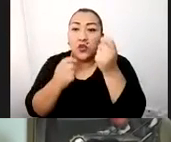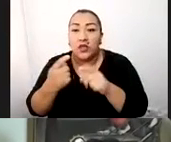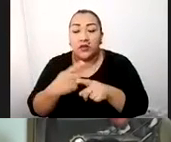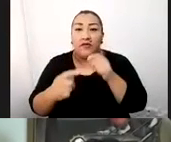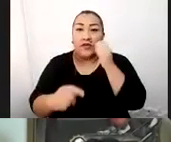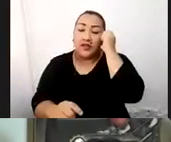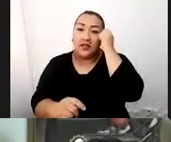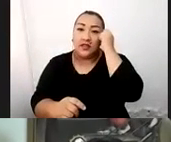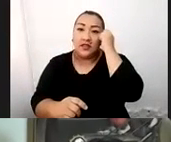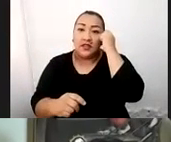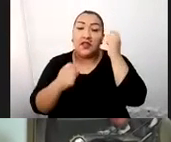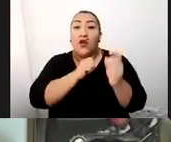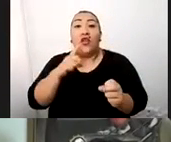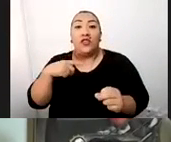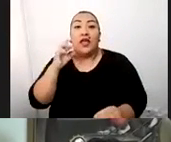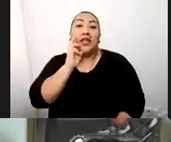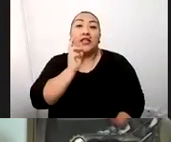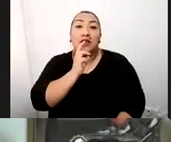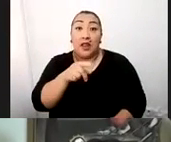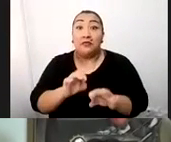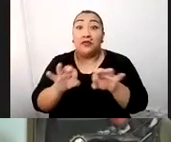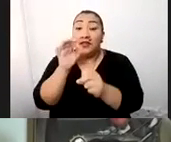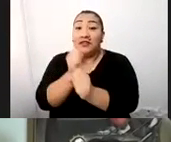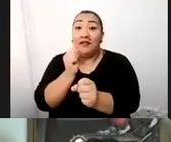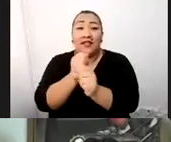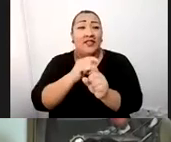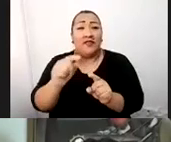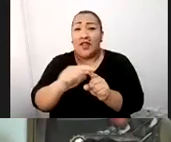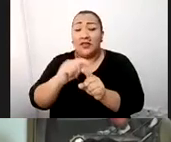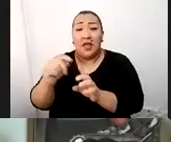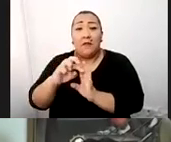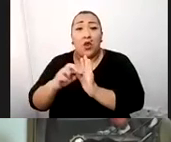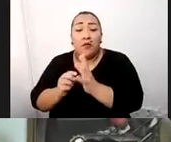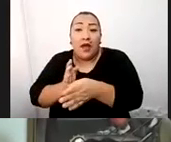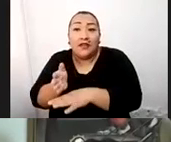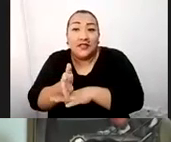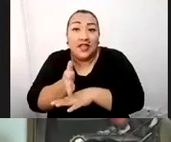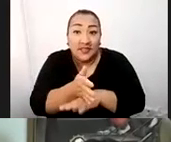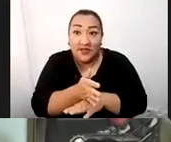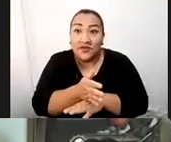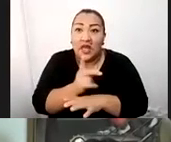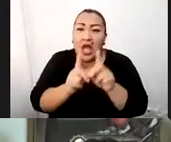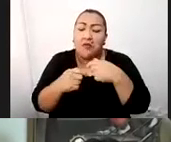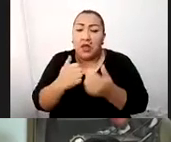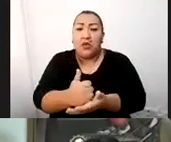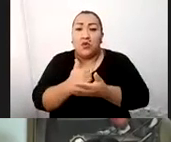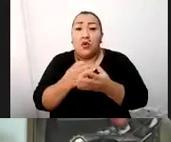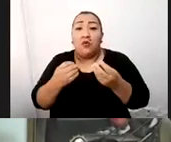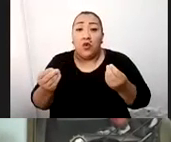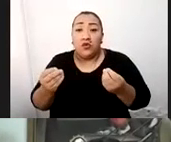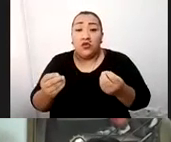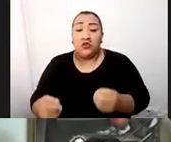hoteles y restaurantes. Estamos trabajando en los diferentes programas de acceso. Algo que nos ha beneficiado mucho y nos ha